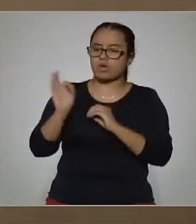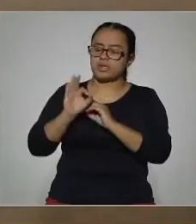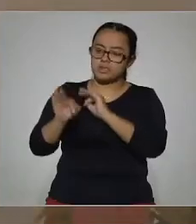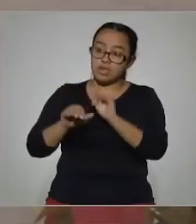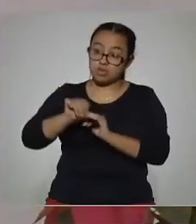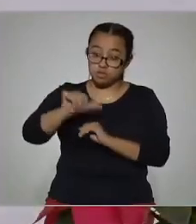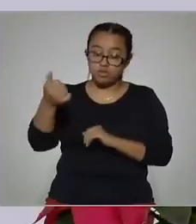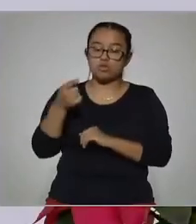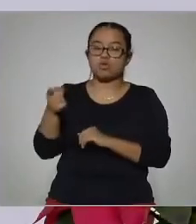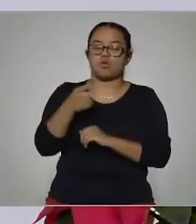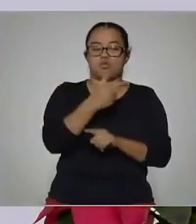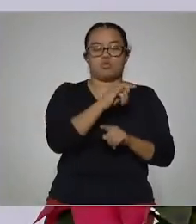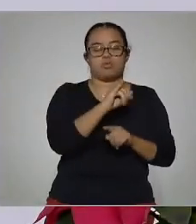de otro origen. Y seguimos.